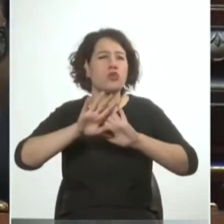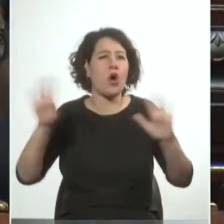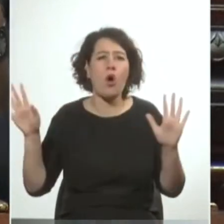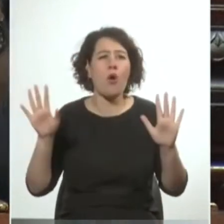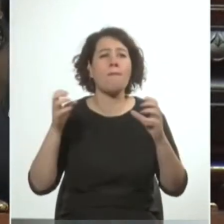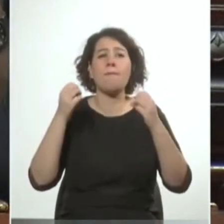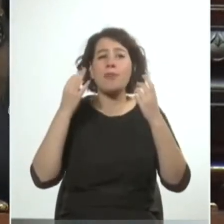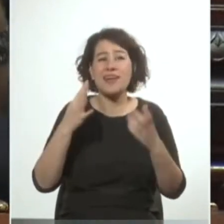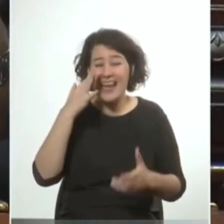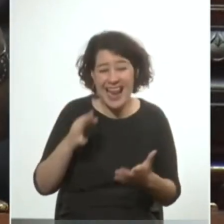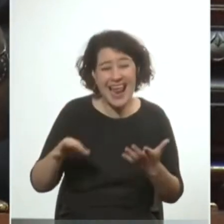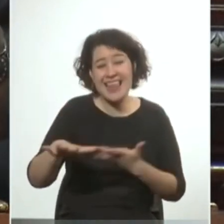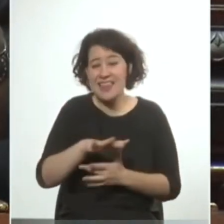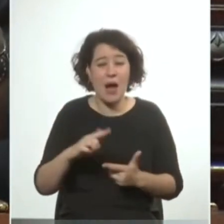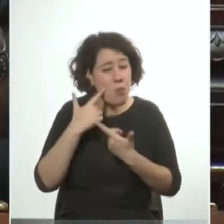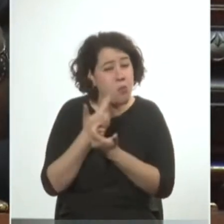desmonta la realidad